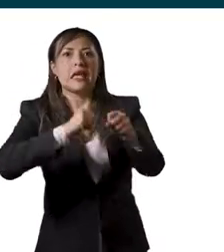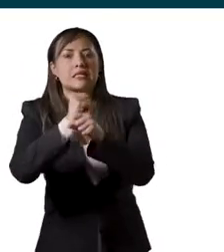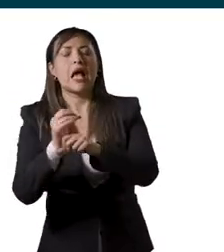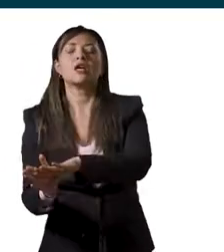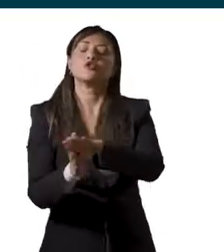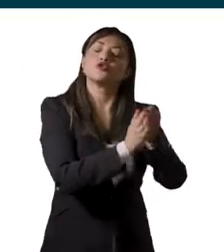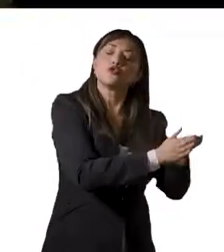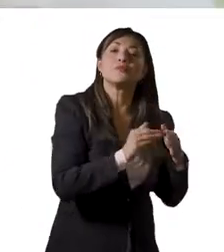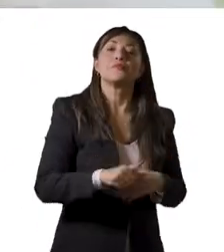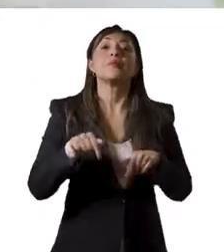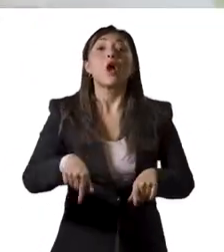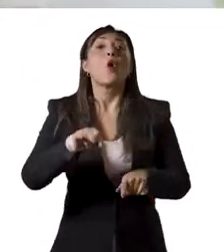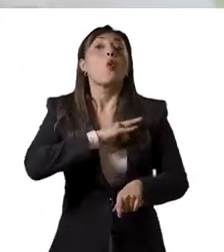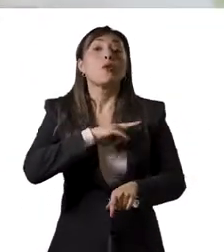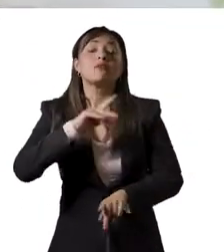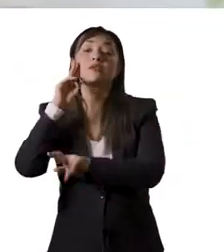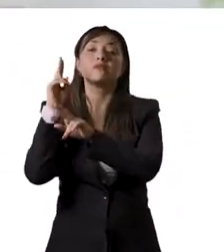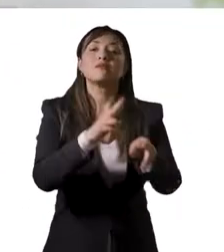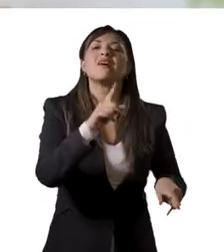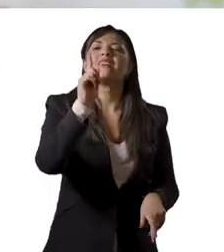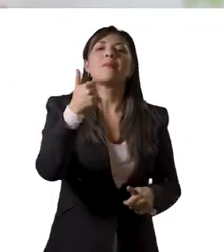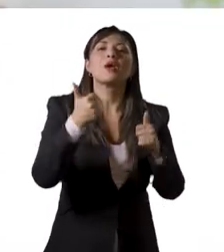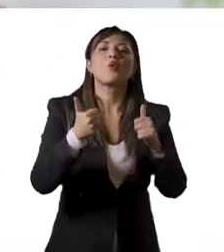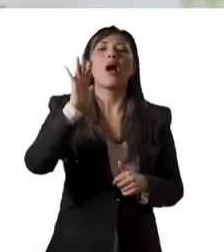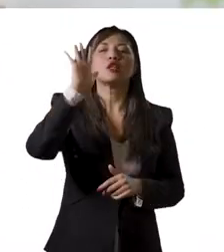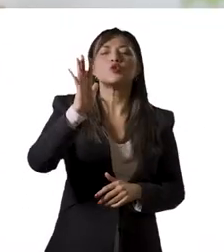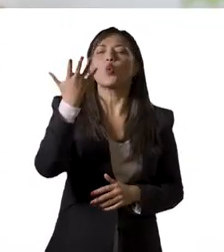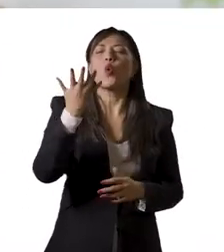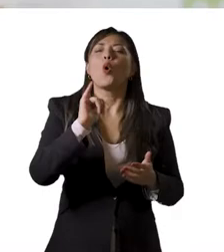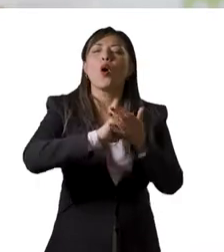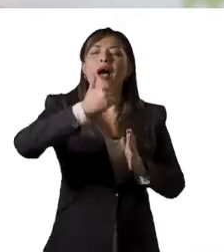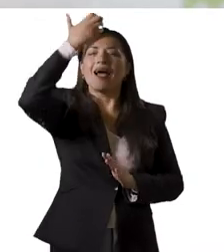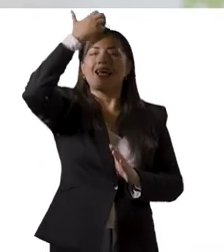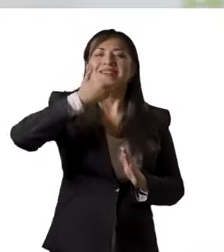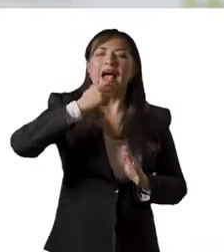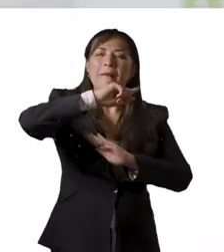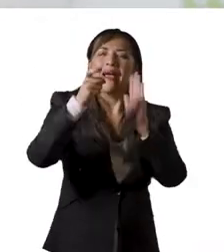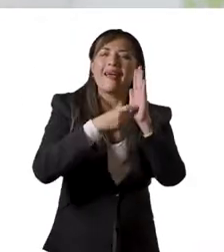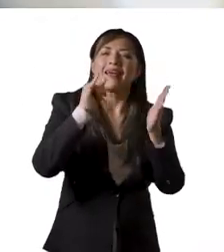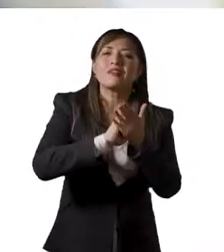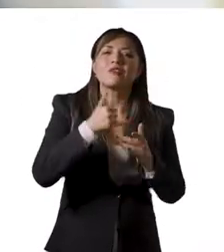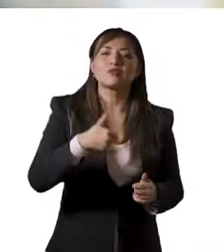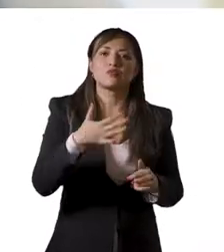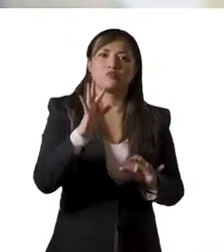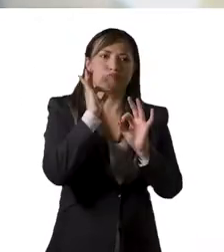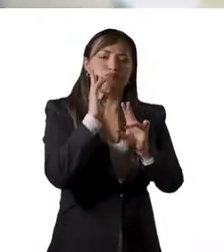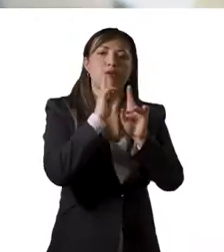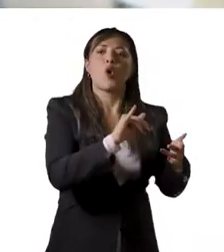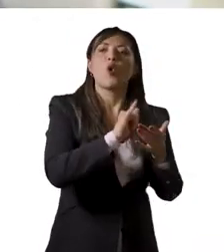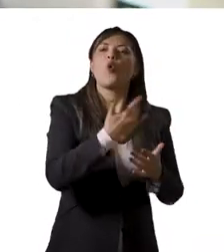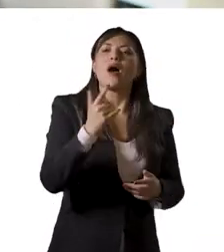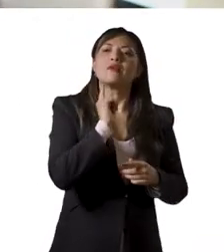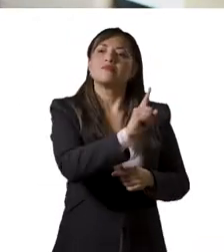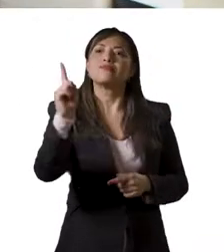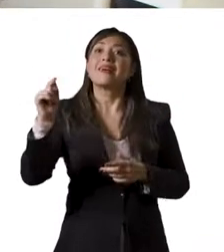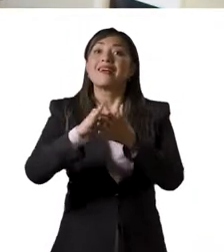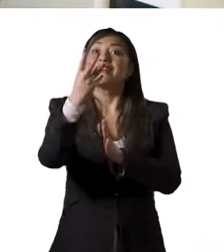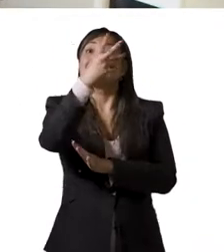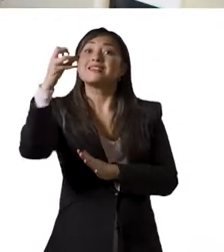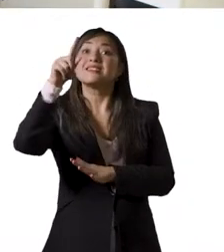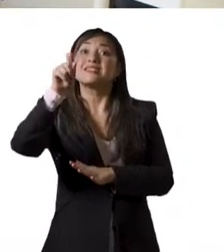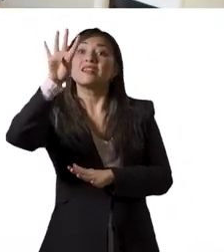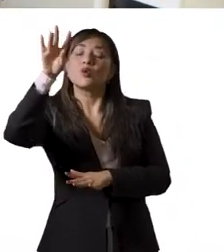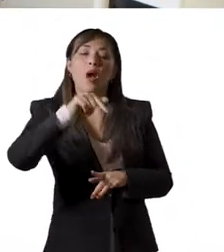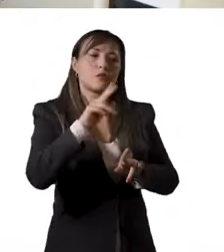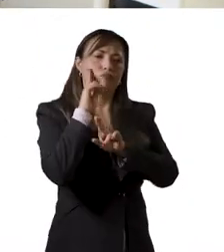La universidad recibió el reconocimiento SaberPro Institucional por ocupar el tercer lugar entre 164 instituciones